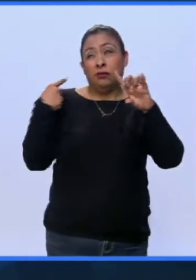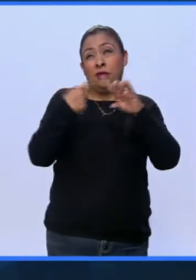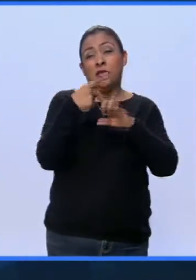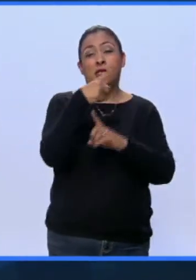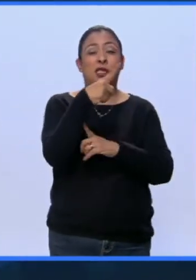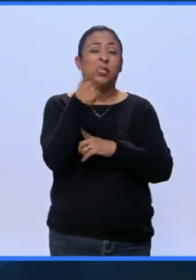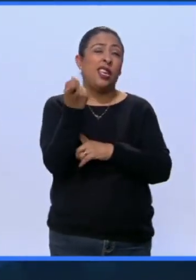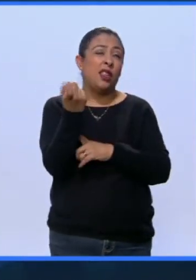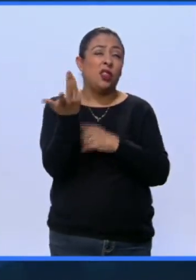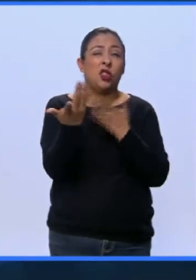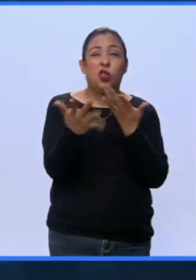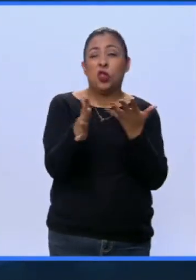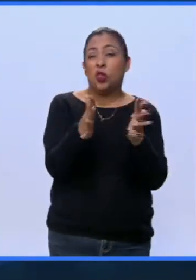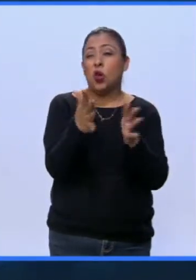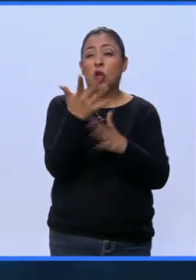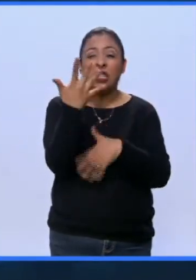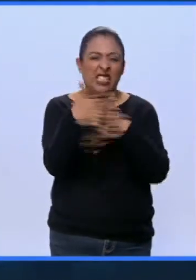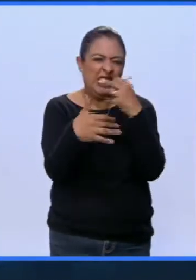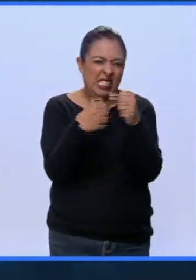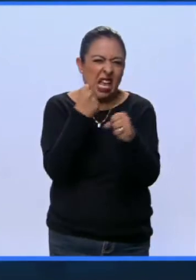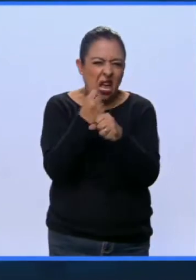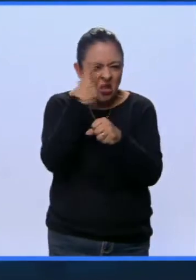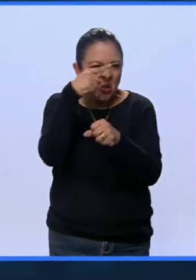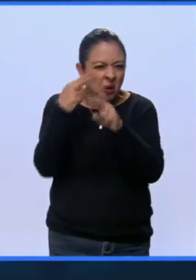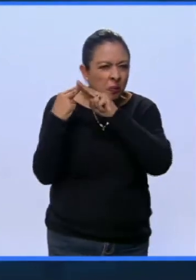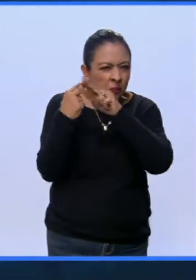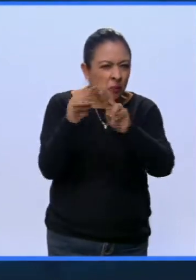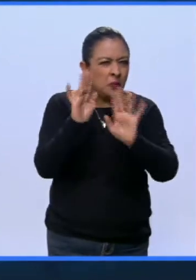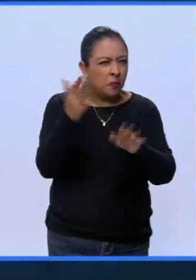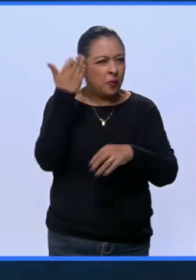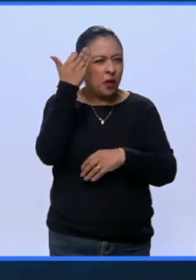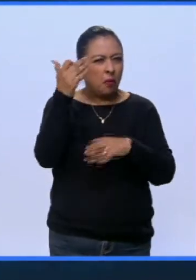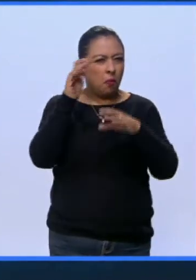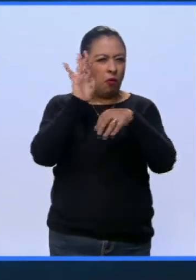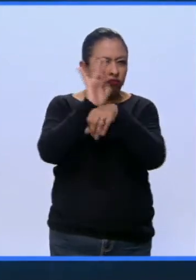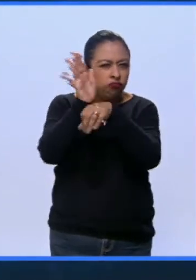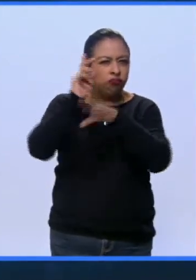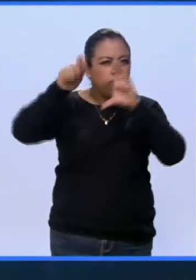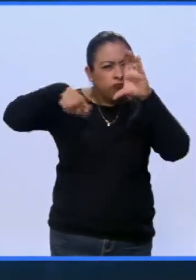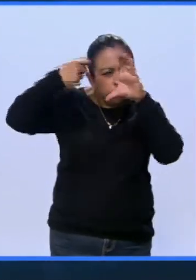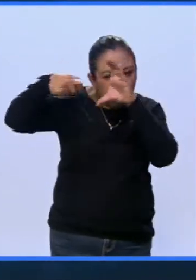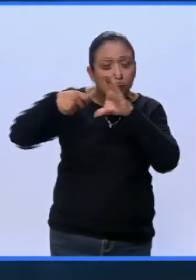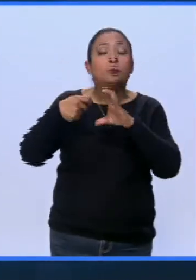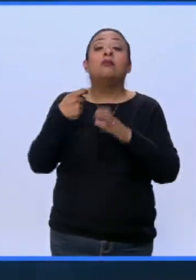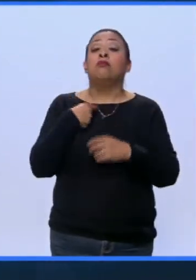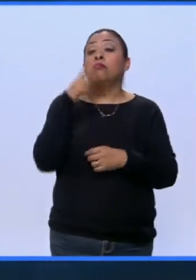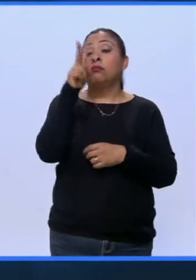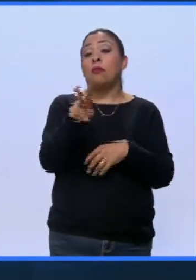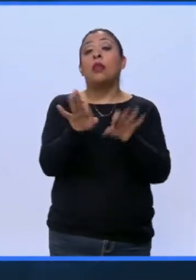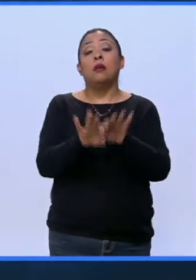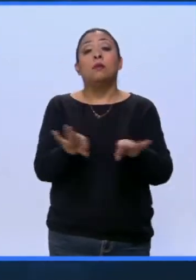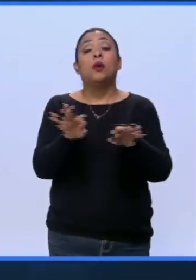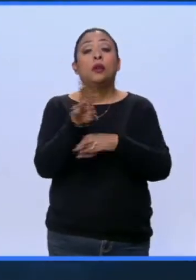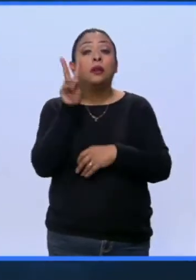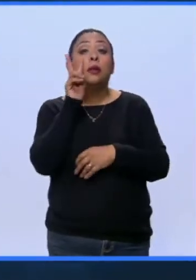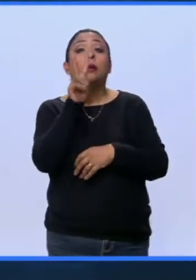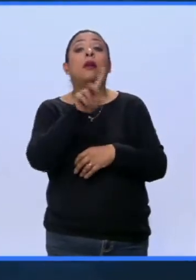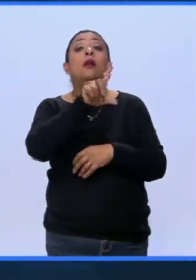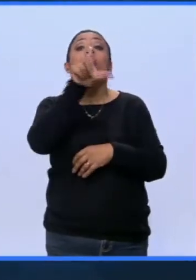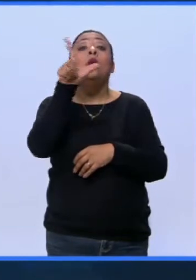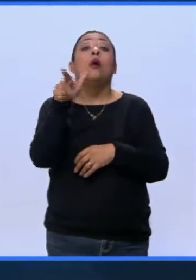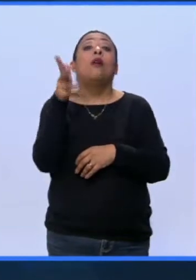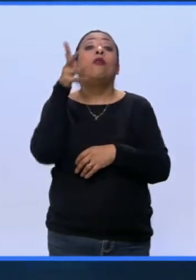años y es muy importante ver hacia dónde